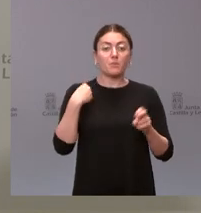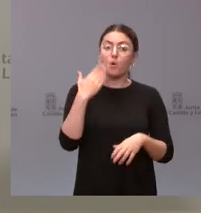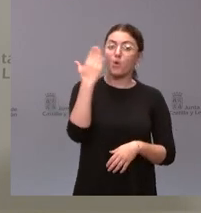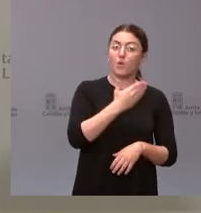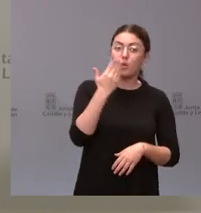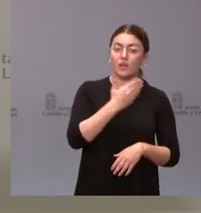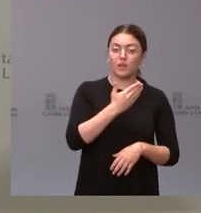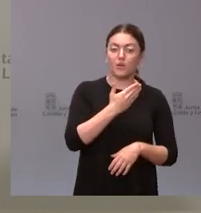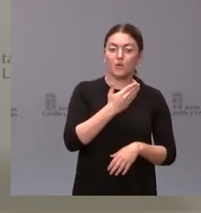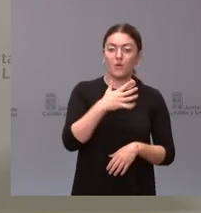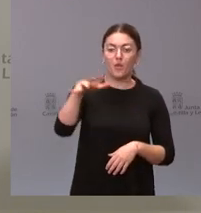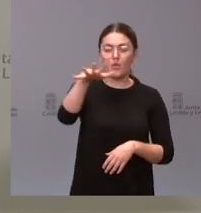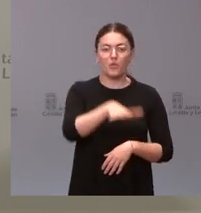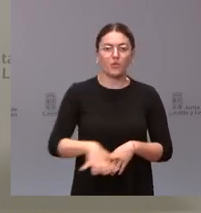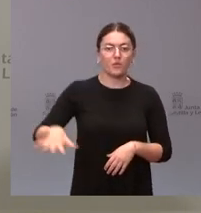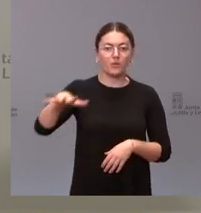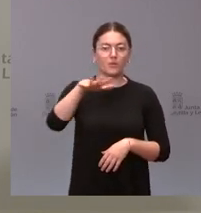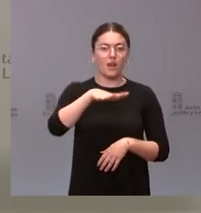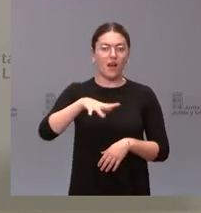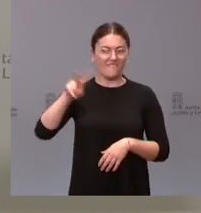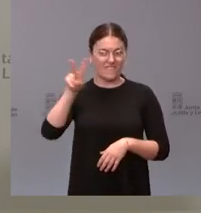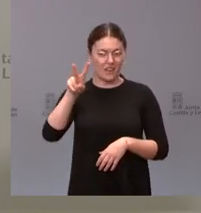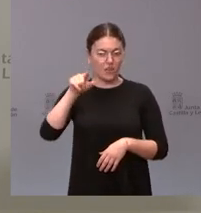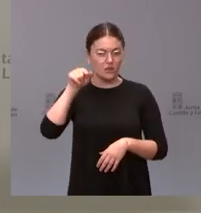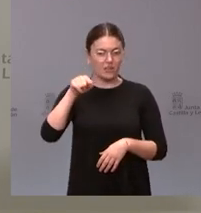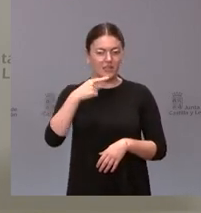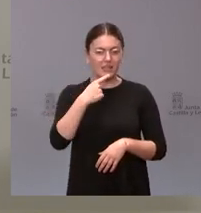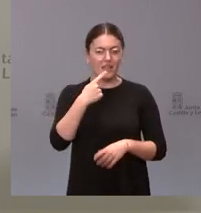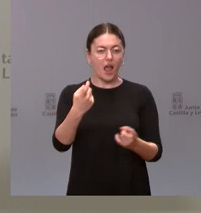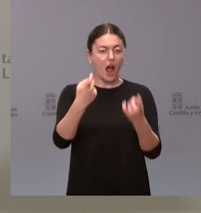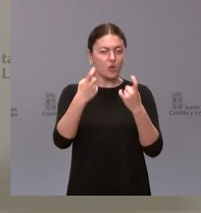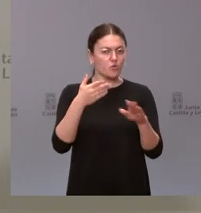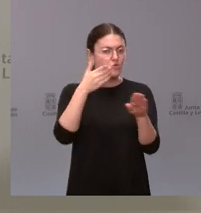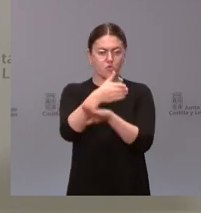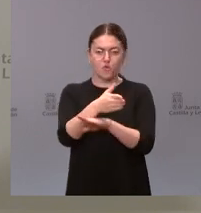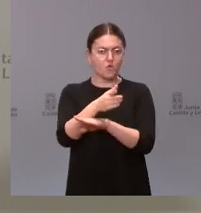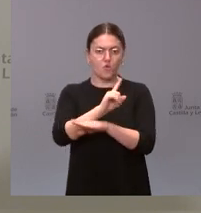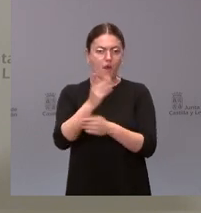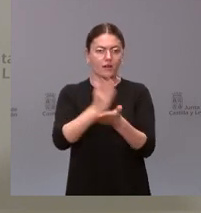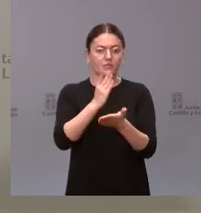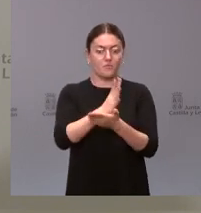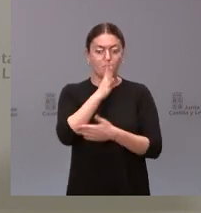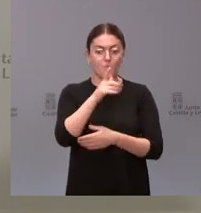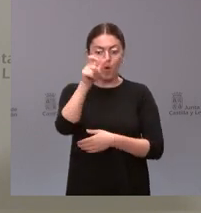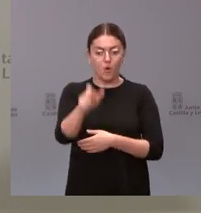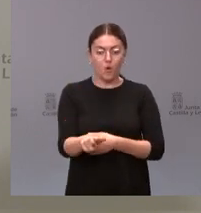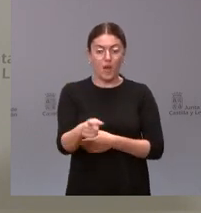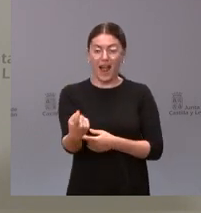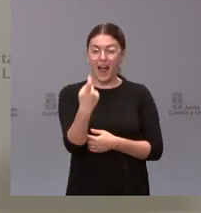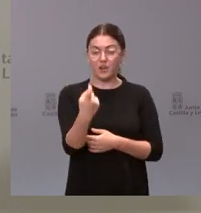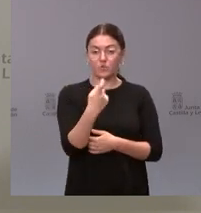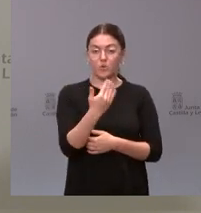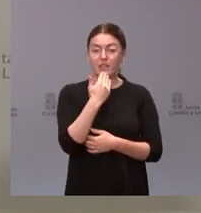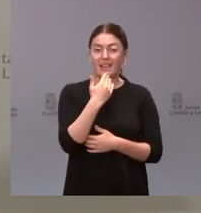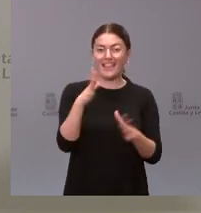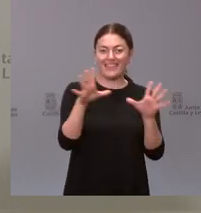Arturo y Díos en Valladolid en donde los alumnos han decidido no ir a clase en solidaridad con el niño de 10 años agredido ¿le preocupa a la Junta la